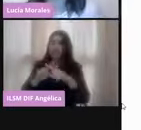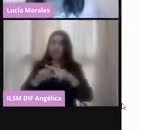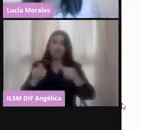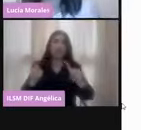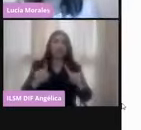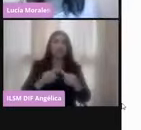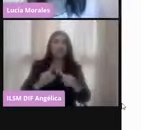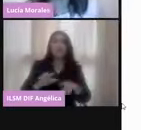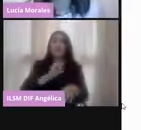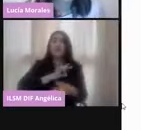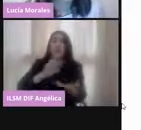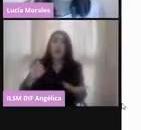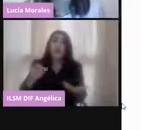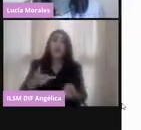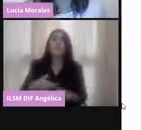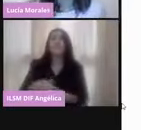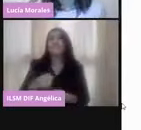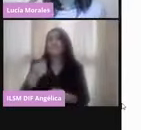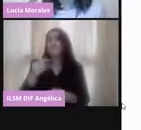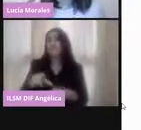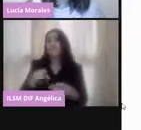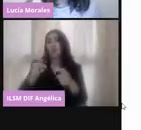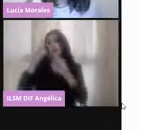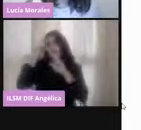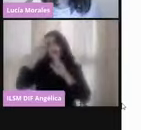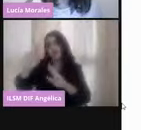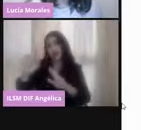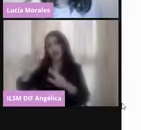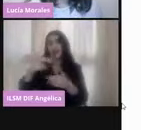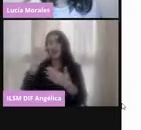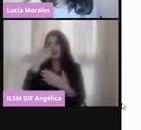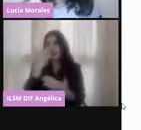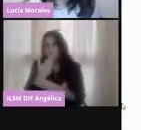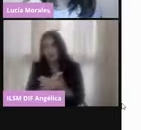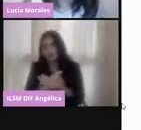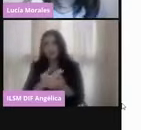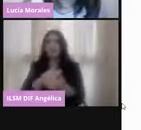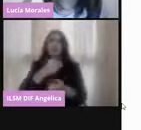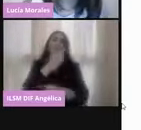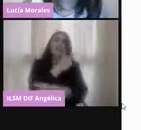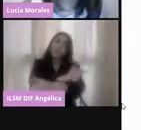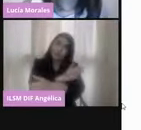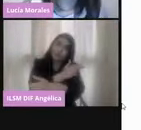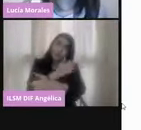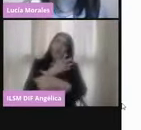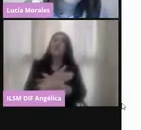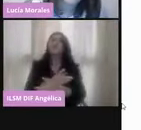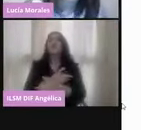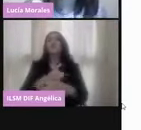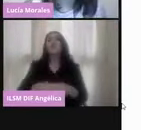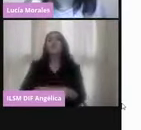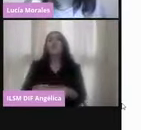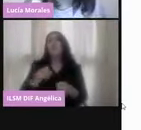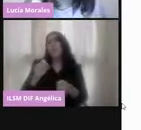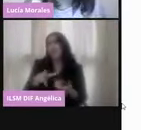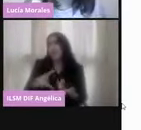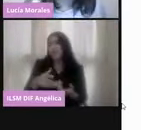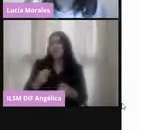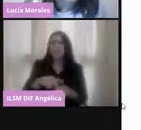ciudadanos, el respeto, la responsabilidad, la honestidad. Pues también se encuentra la pluralidad,